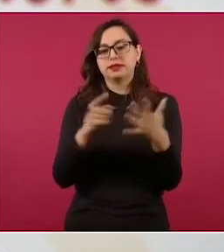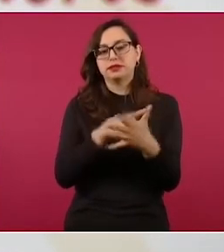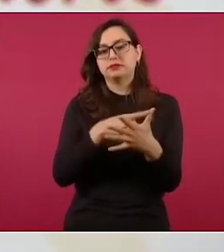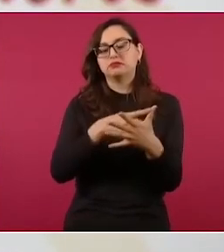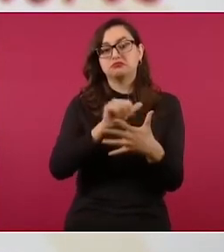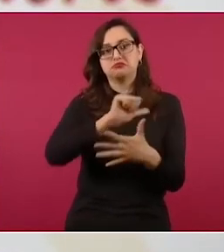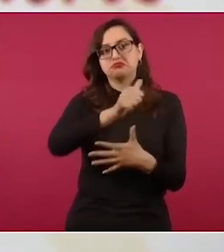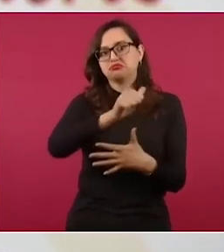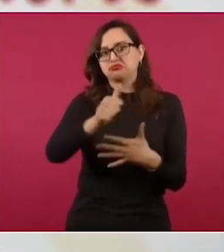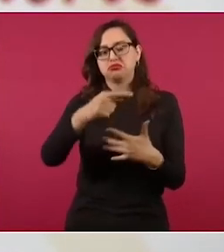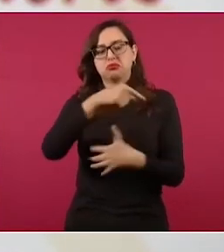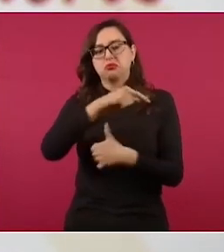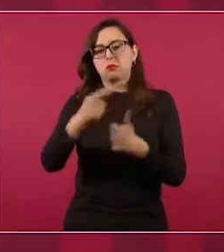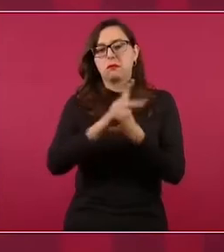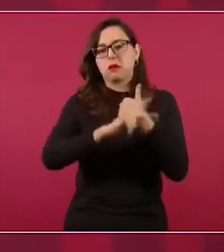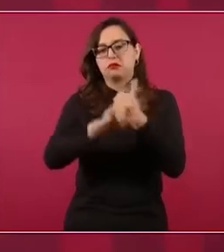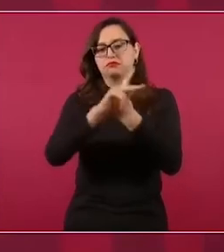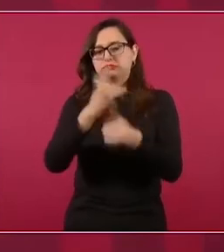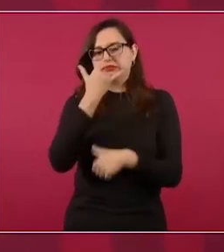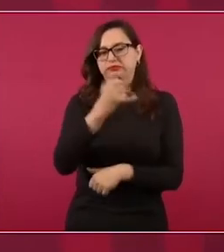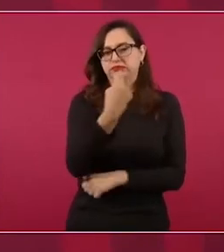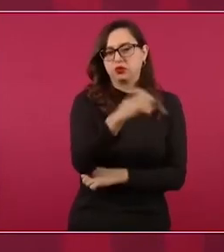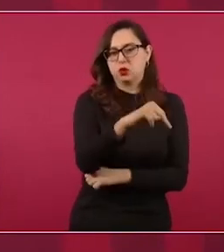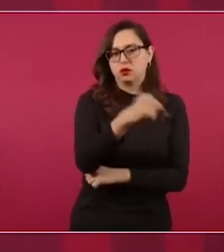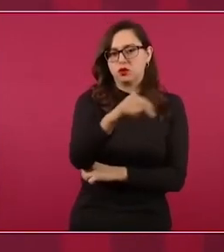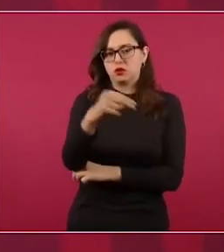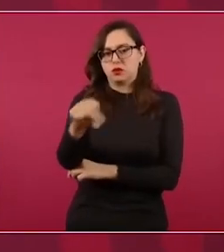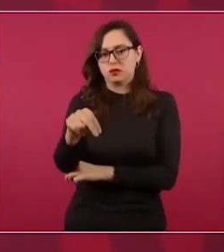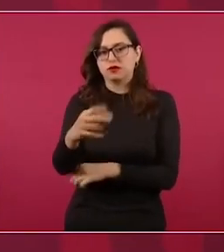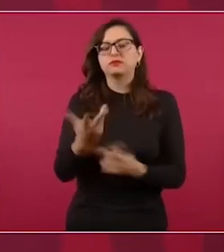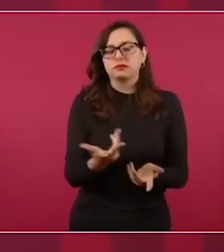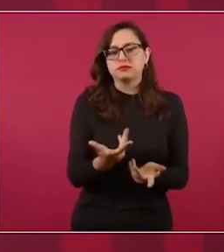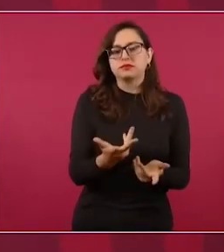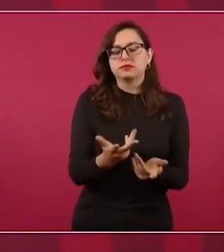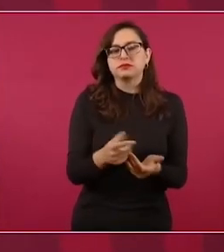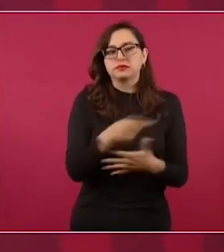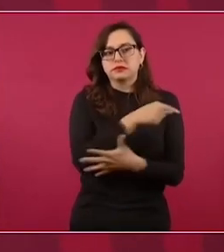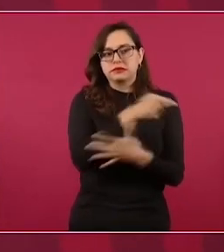Vladivostok, Wuhan. Entonces,